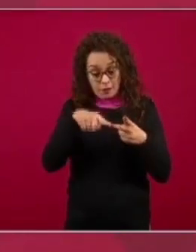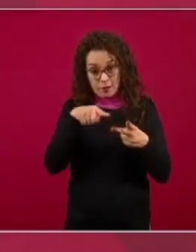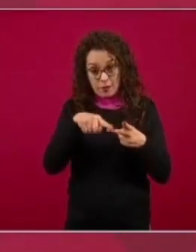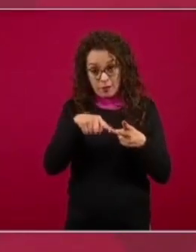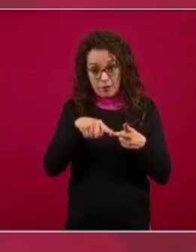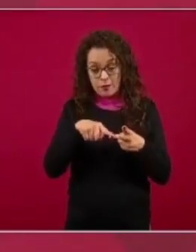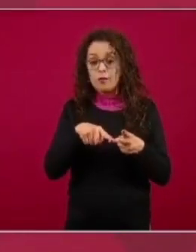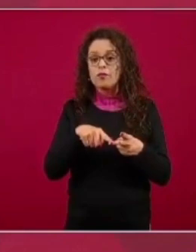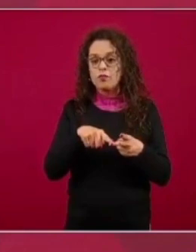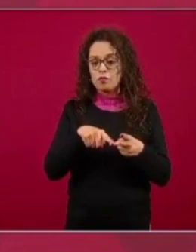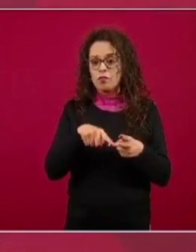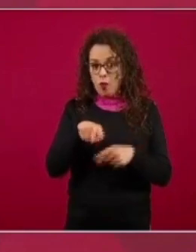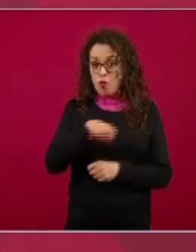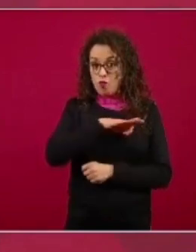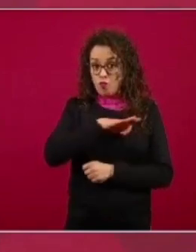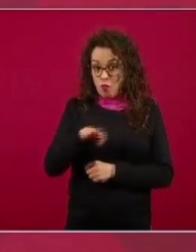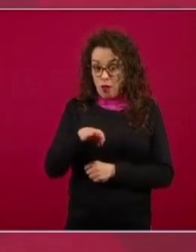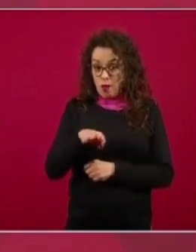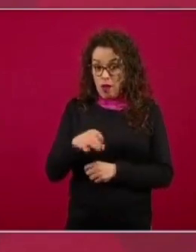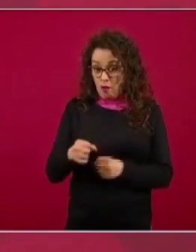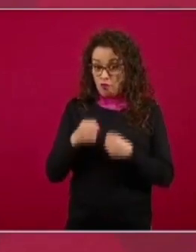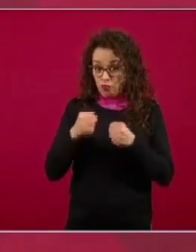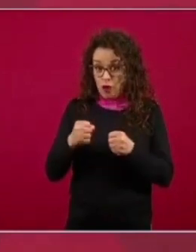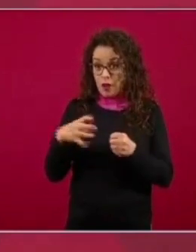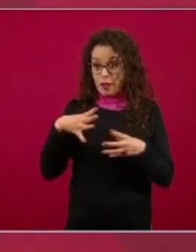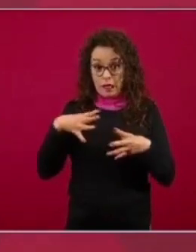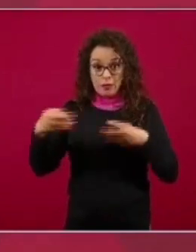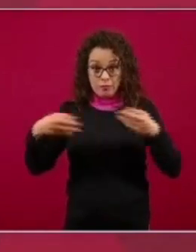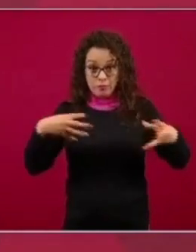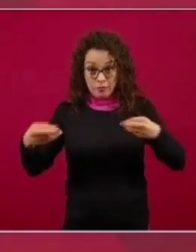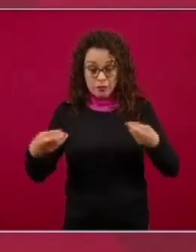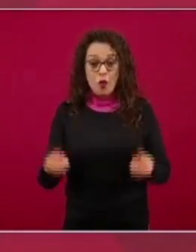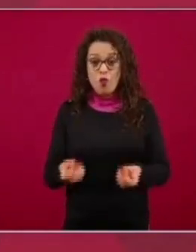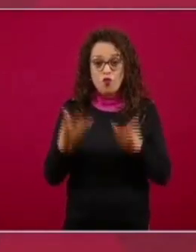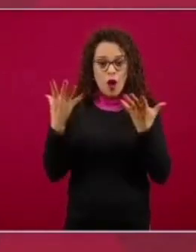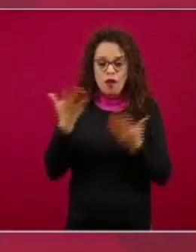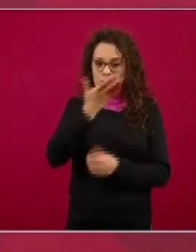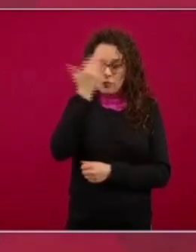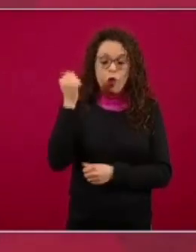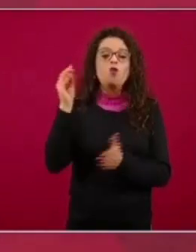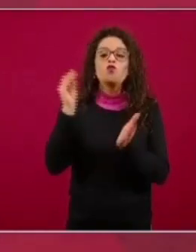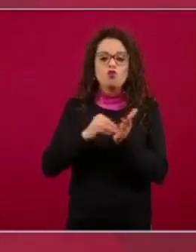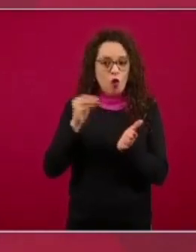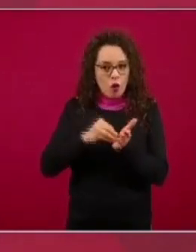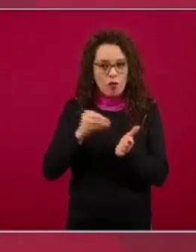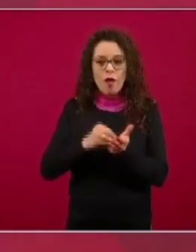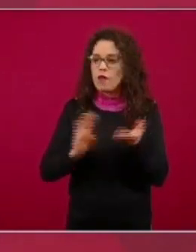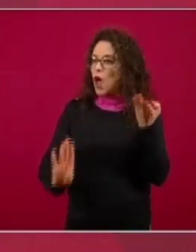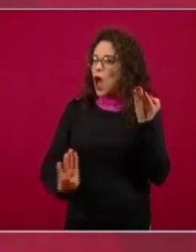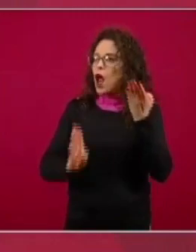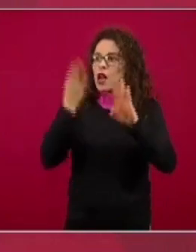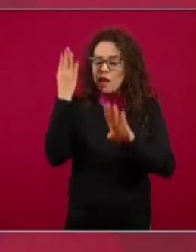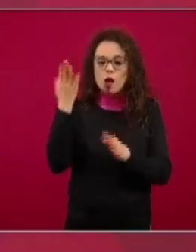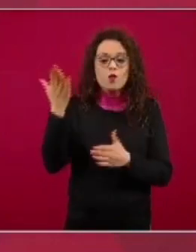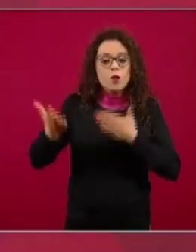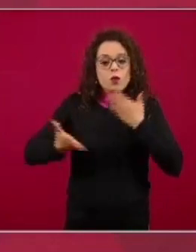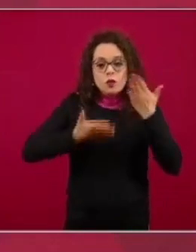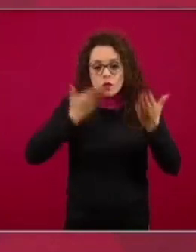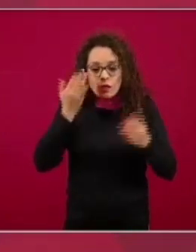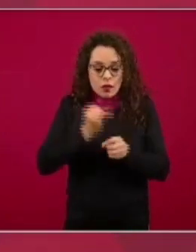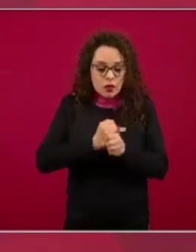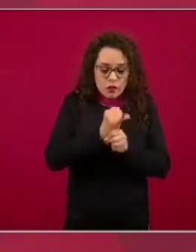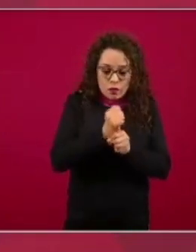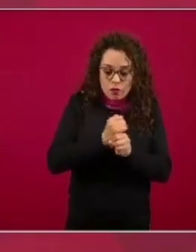transmitir es motivo todavía de estudio científico en el mundo entero en el mundo entero no se conoce con